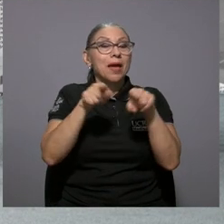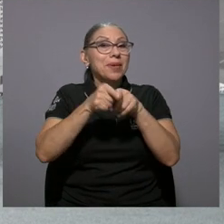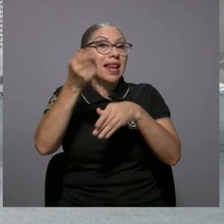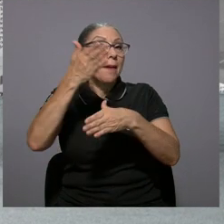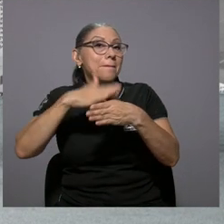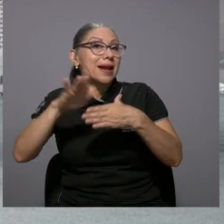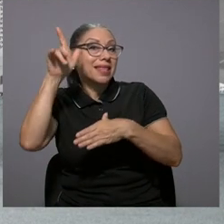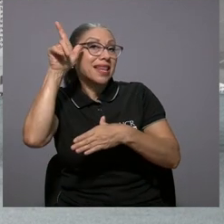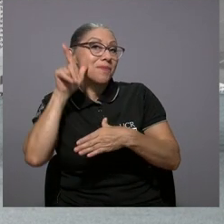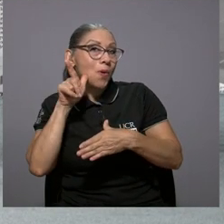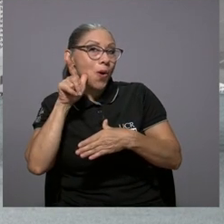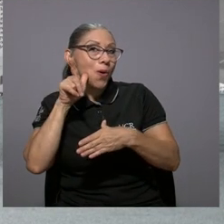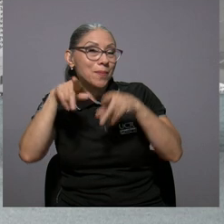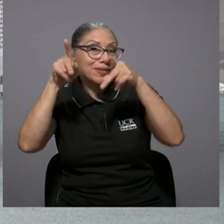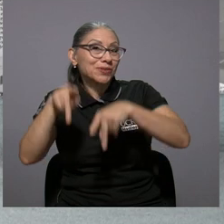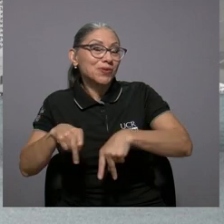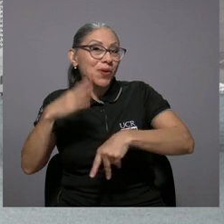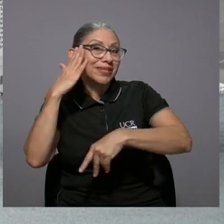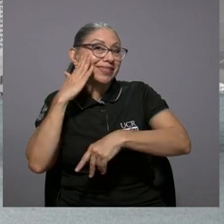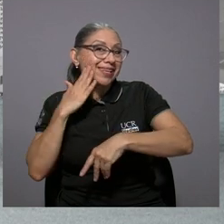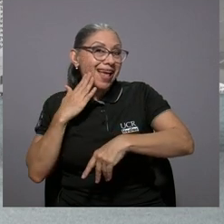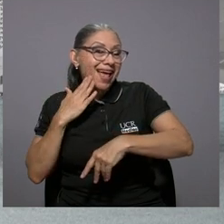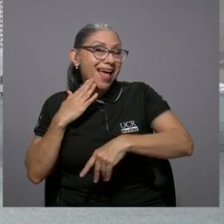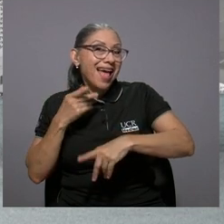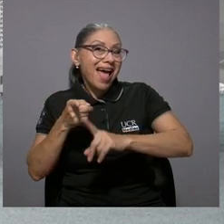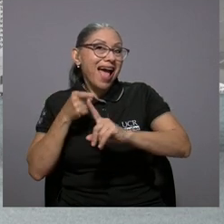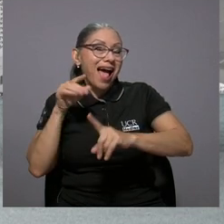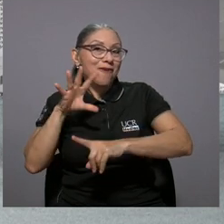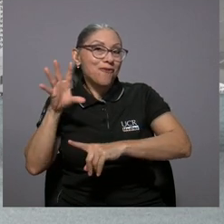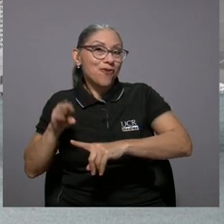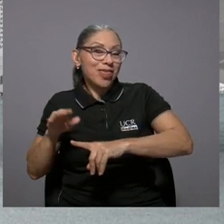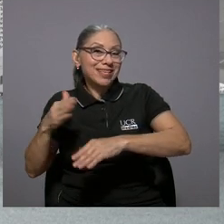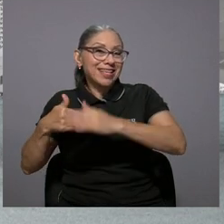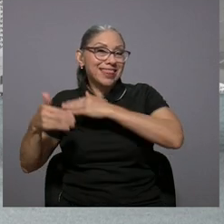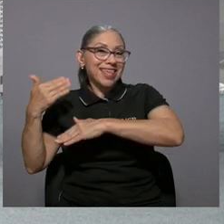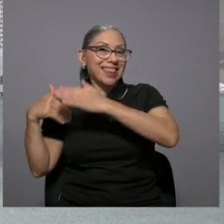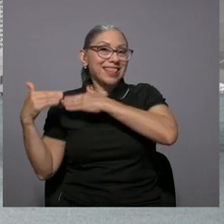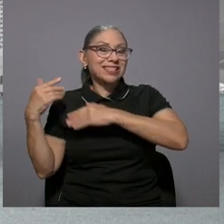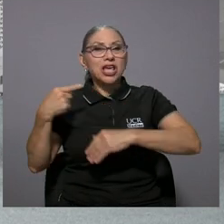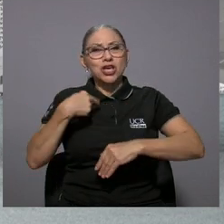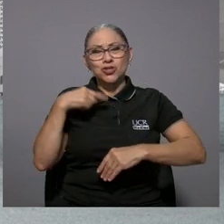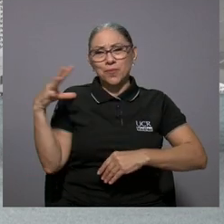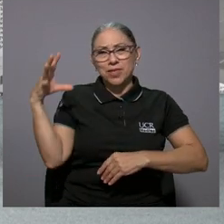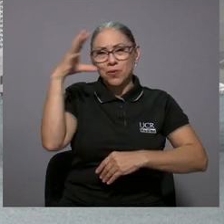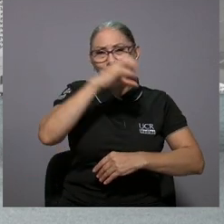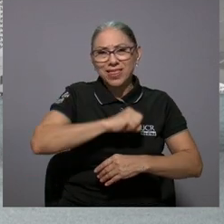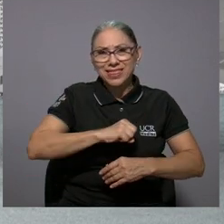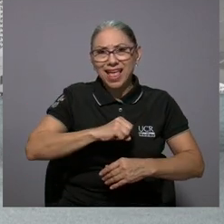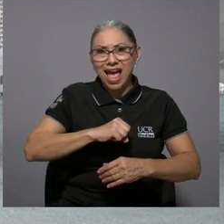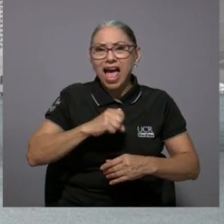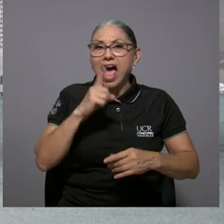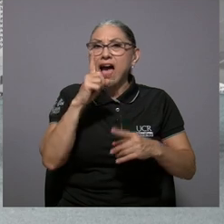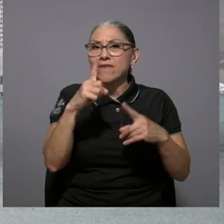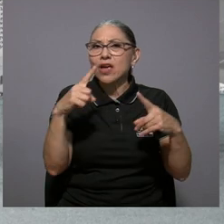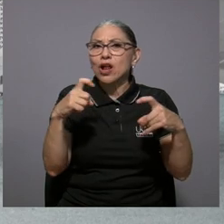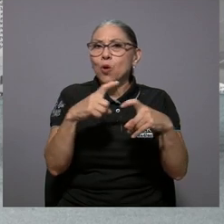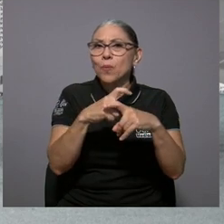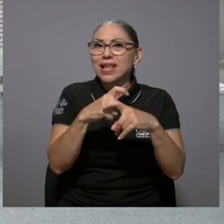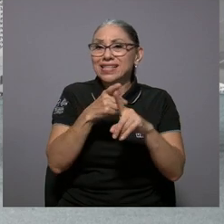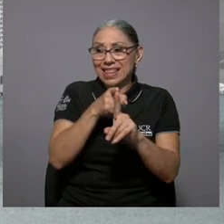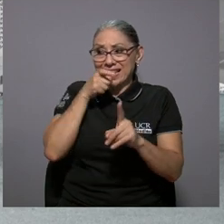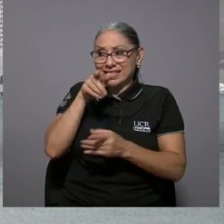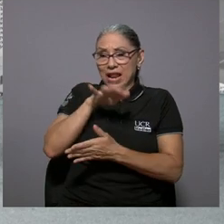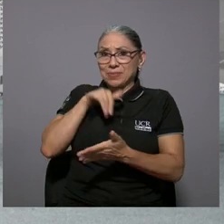país la parte de Limón de los afrodescendientes y empecé a darme cuenta que había una gran complejidad que a